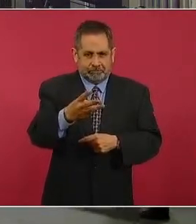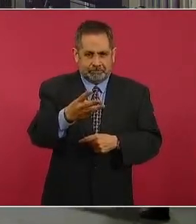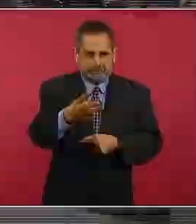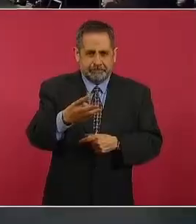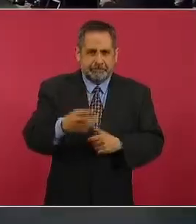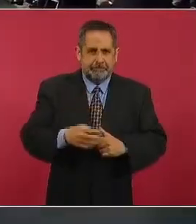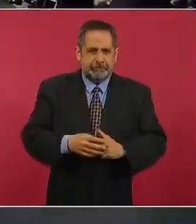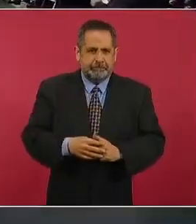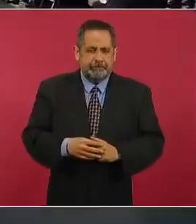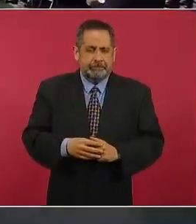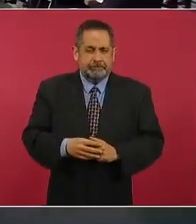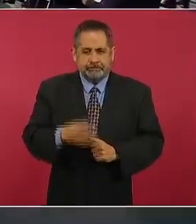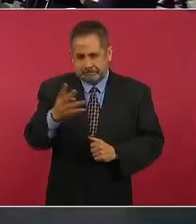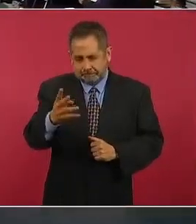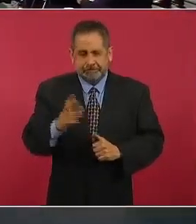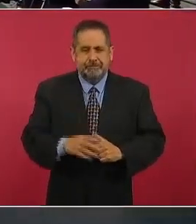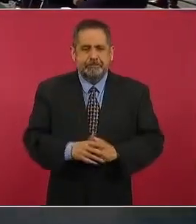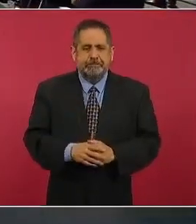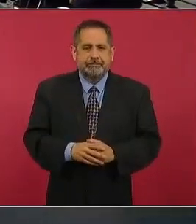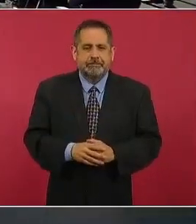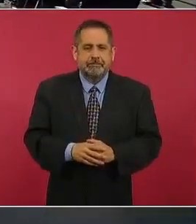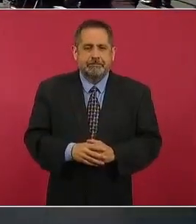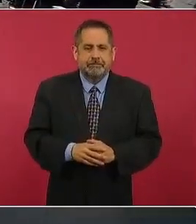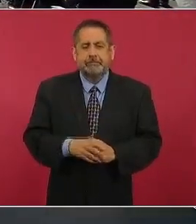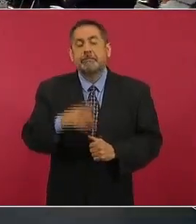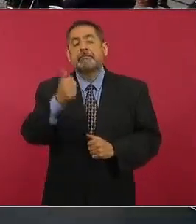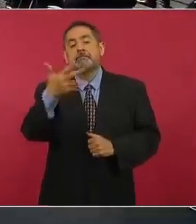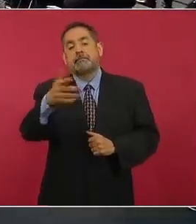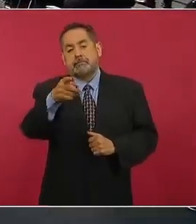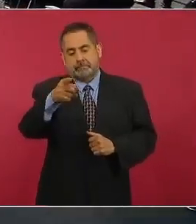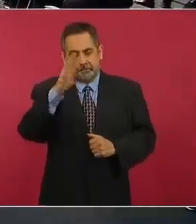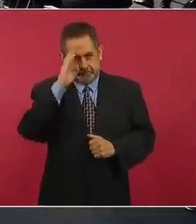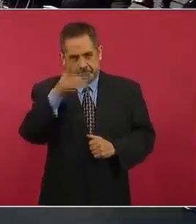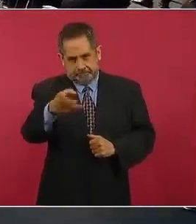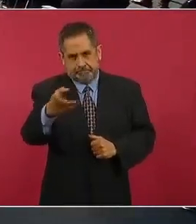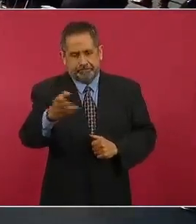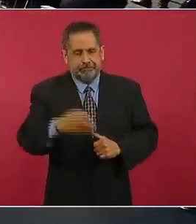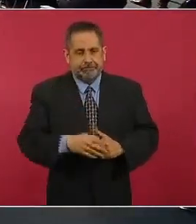cuatro cinco el señor